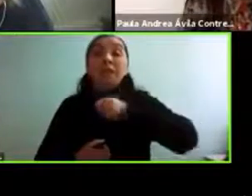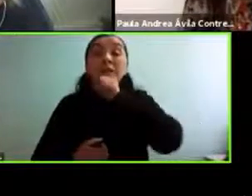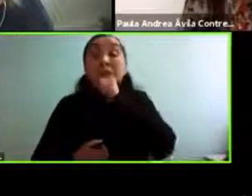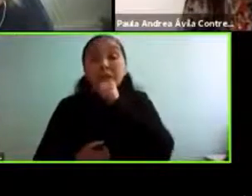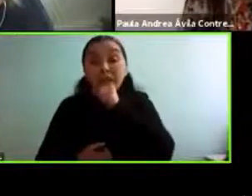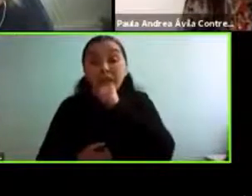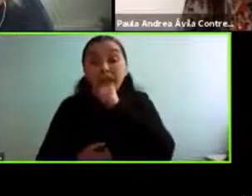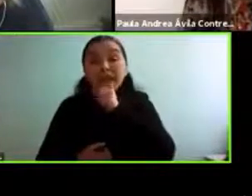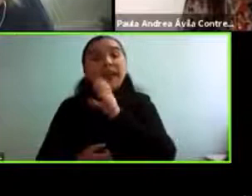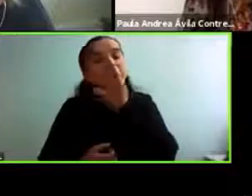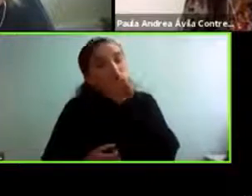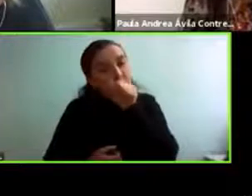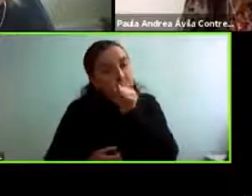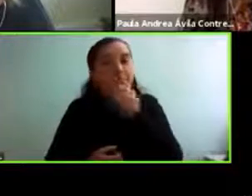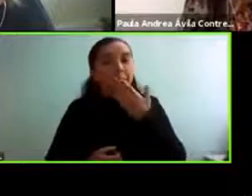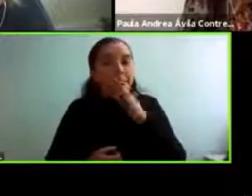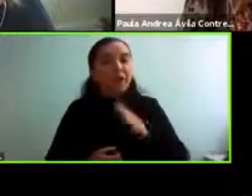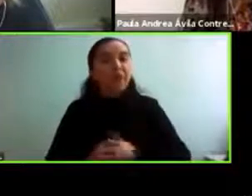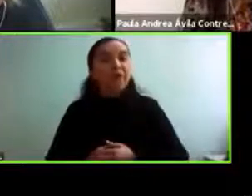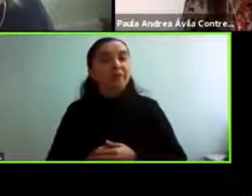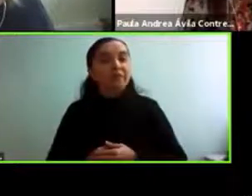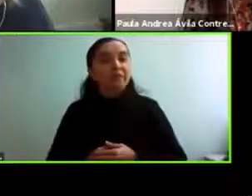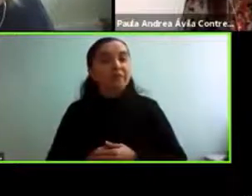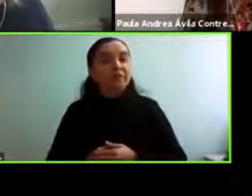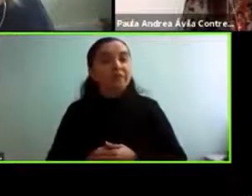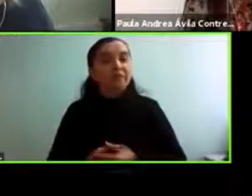lo ha tolerado mejor ¿no?